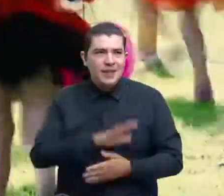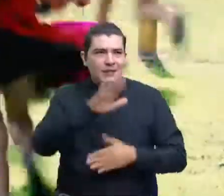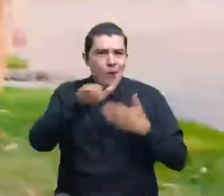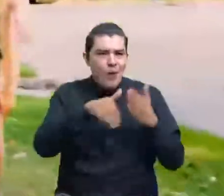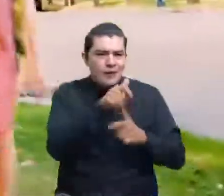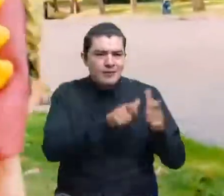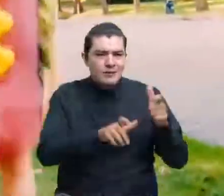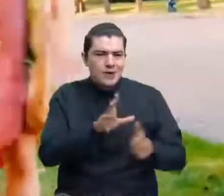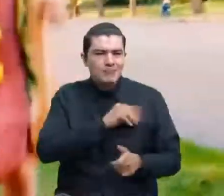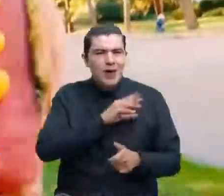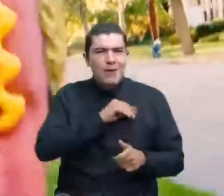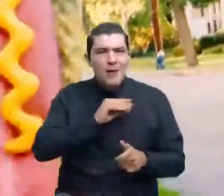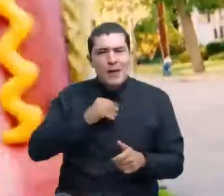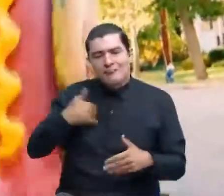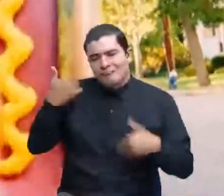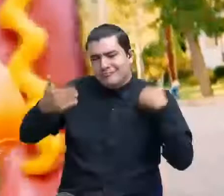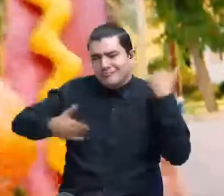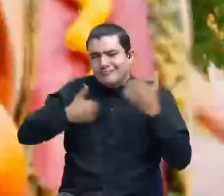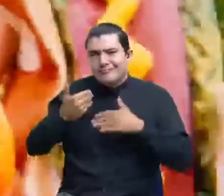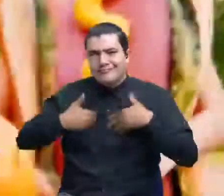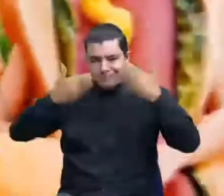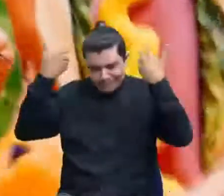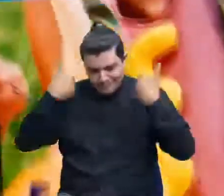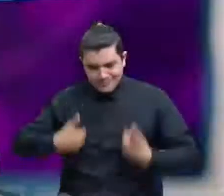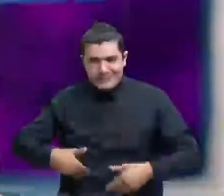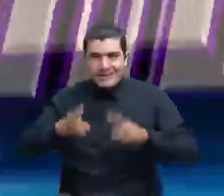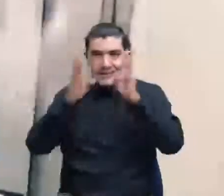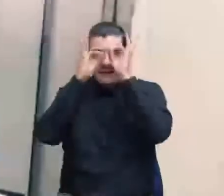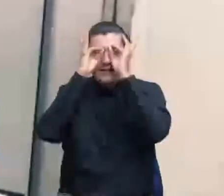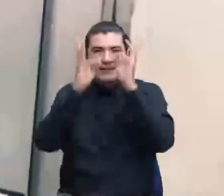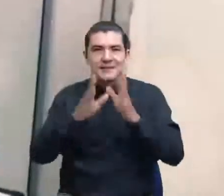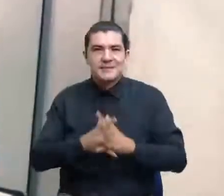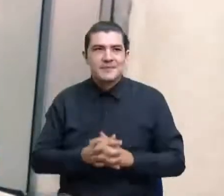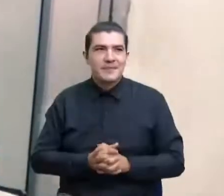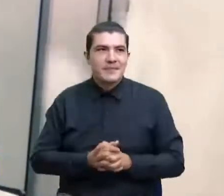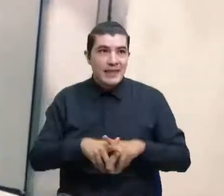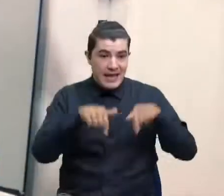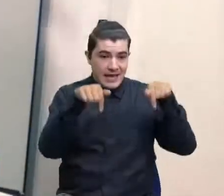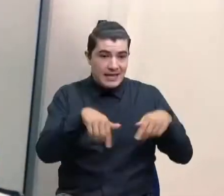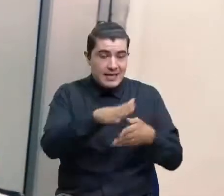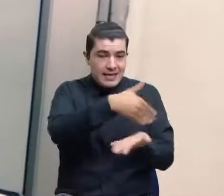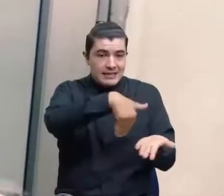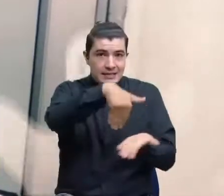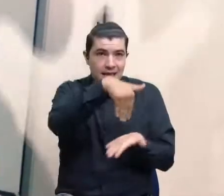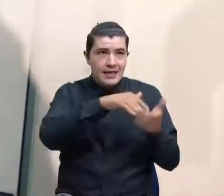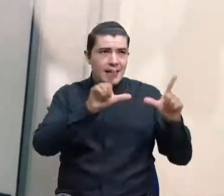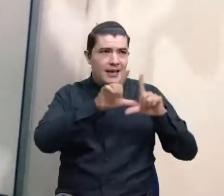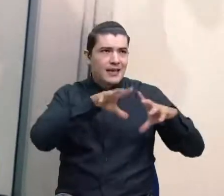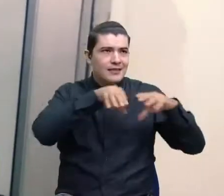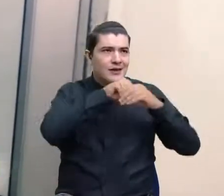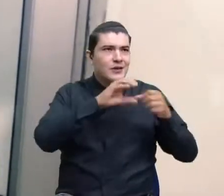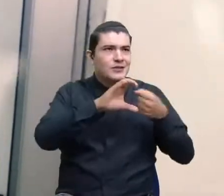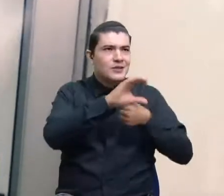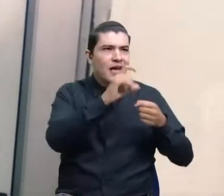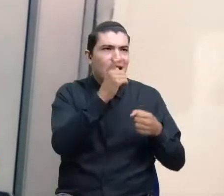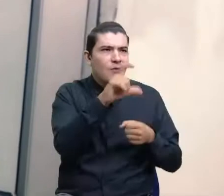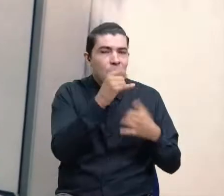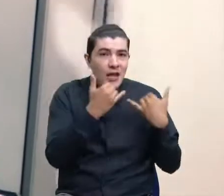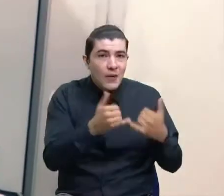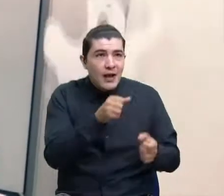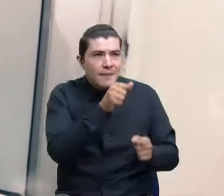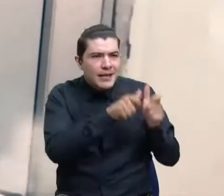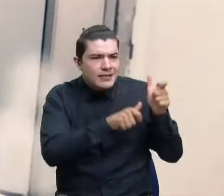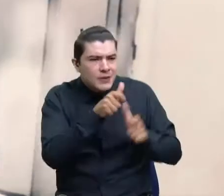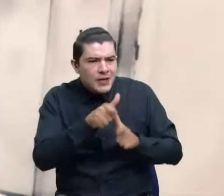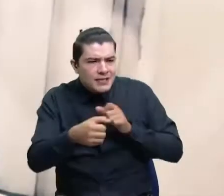divierten personificando a sus personajes. Y aquí estamos en la sede del Canal TRO en Cúcuta y vamos a preguntarles a nuestros